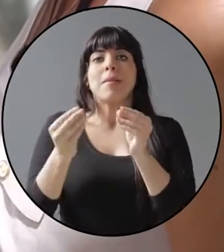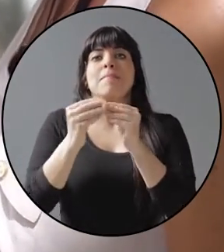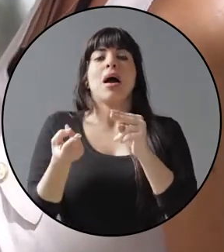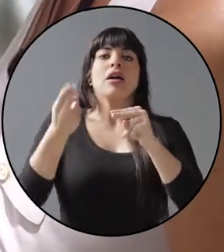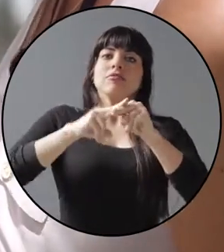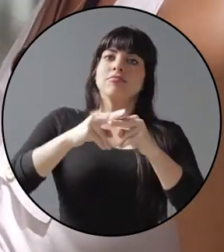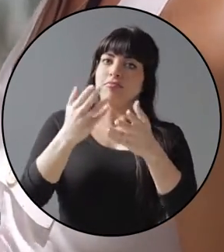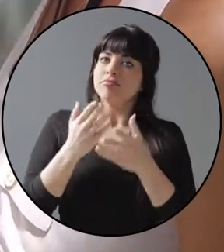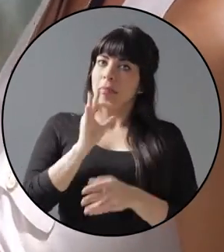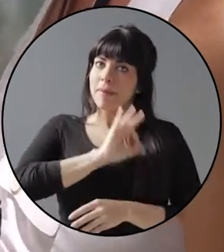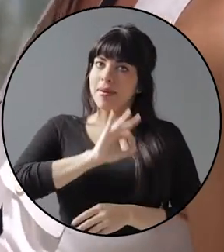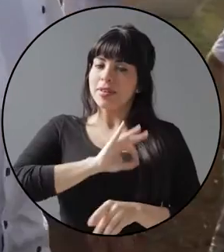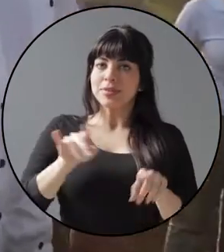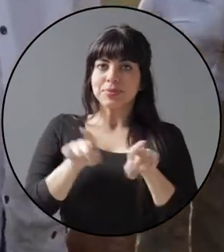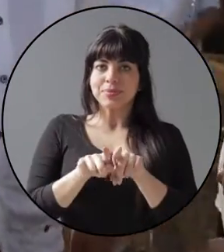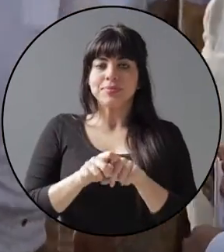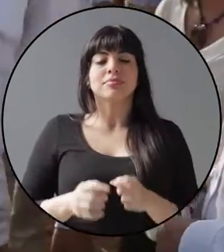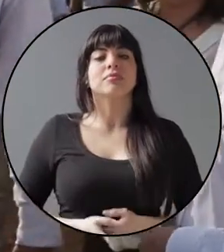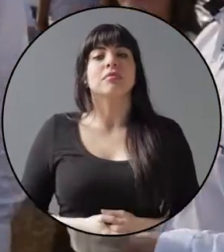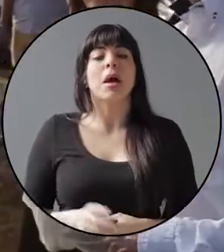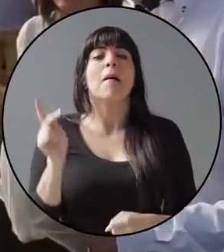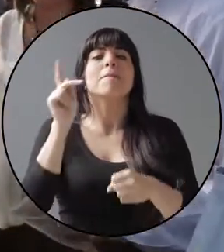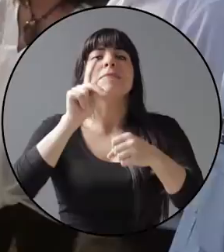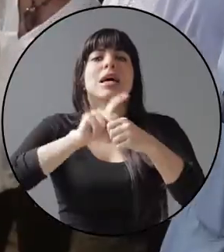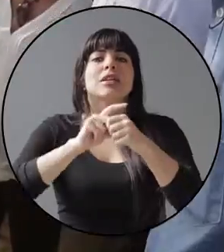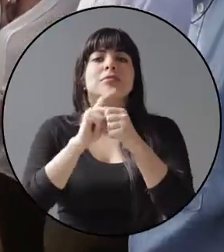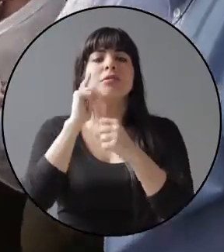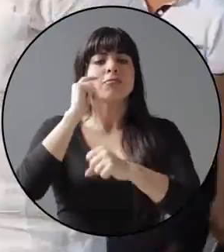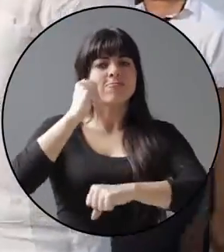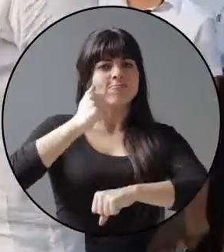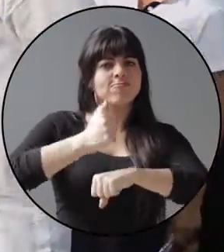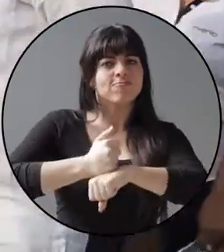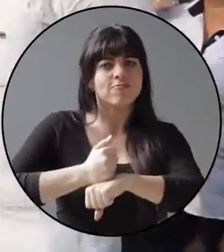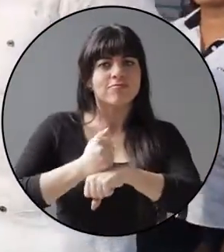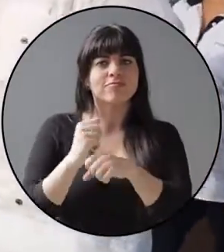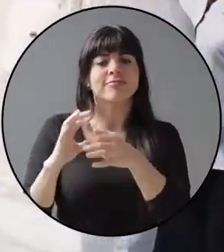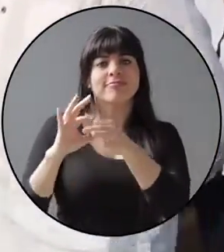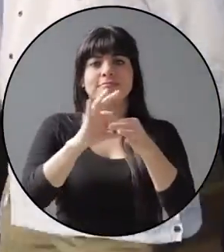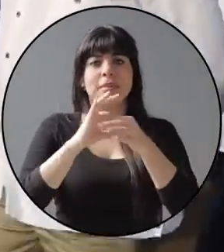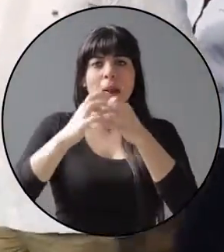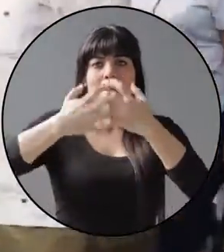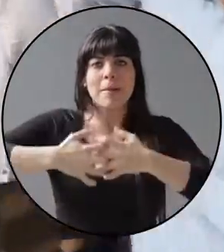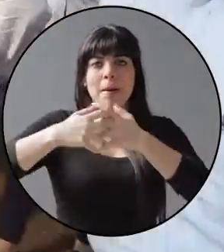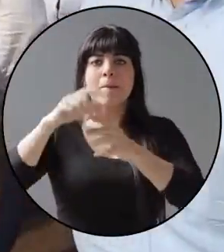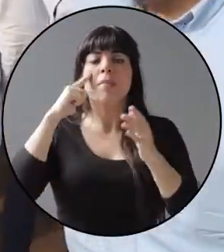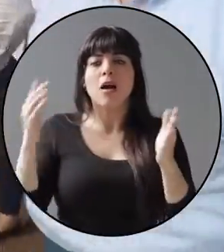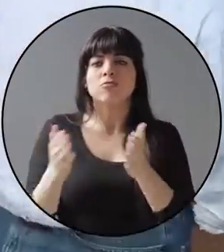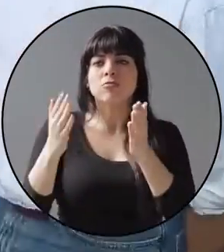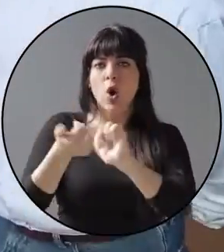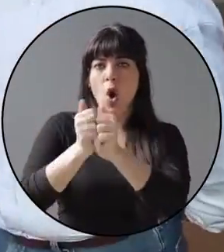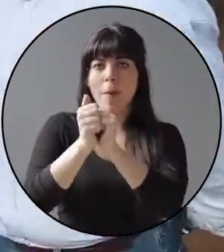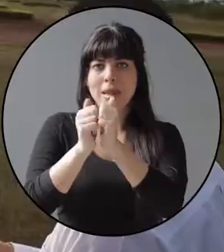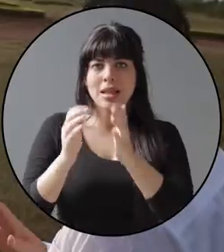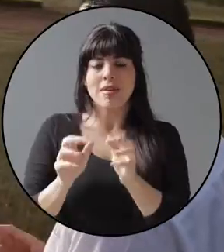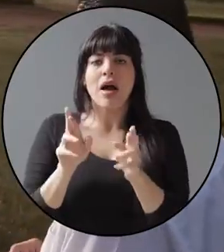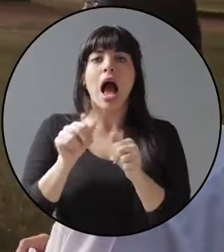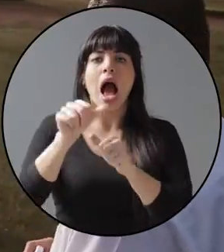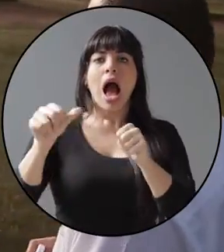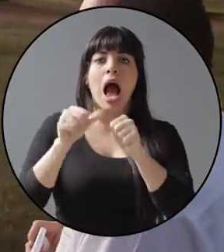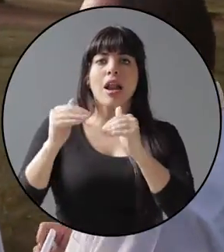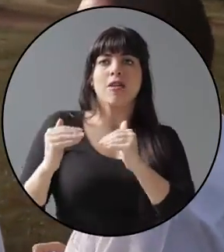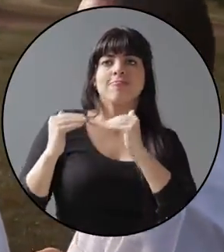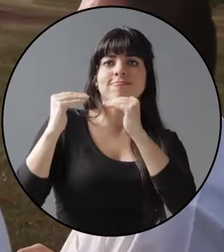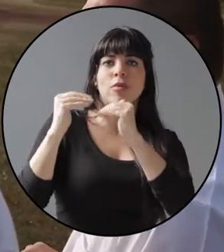beneficiadas. Participamos en la consolidación del ecosistema empresarial para la competitividad de la Región Alta de